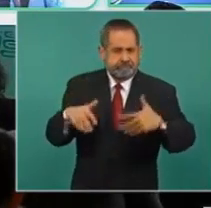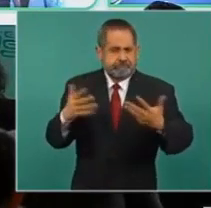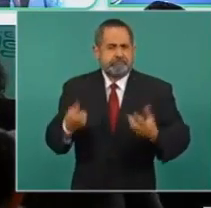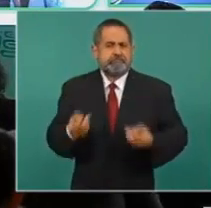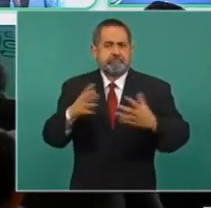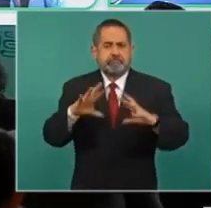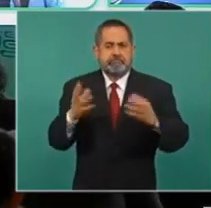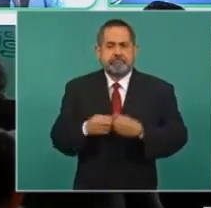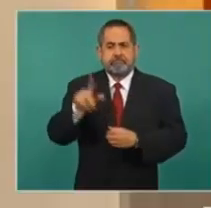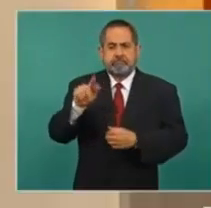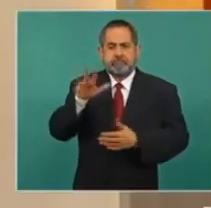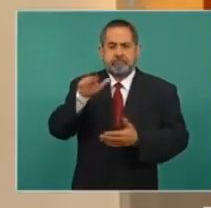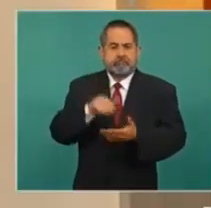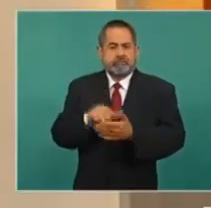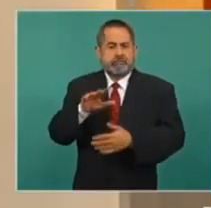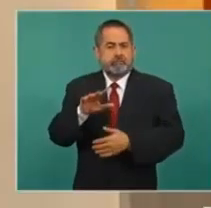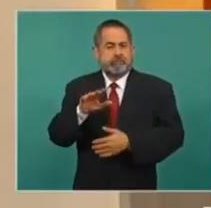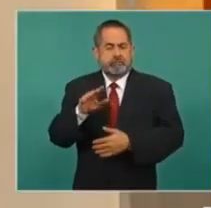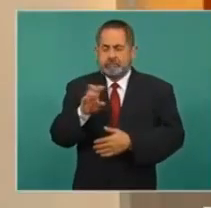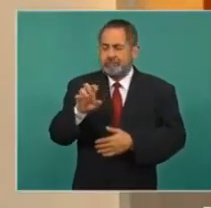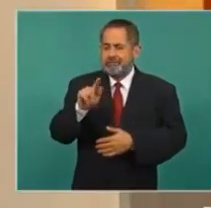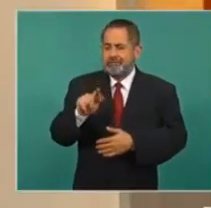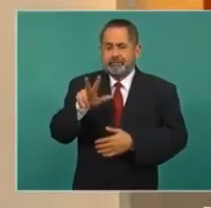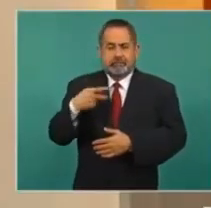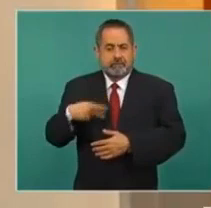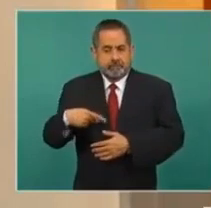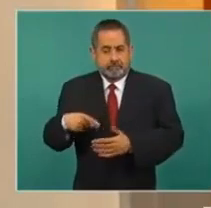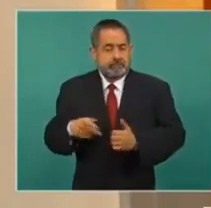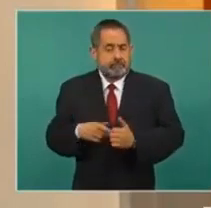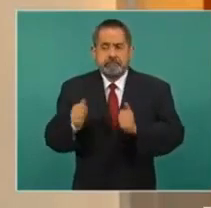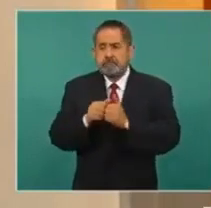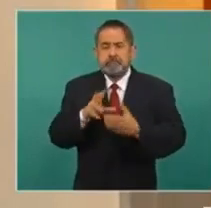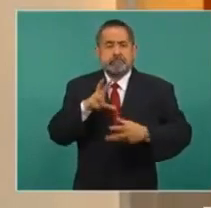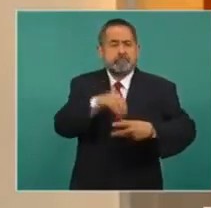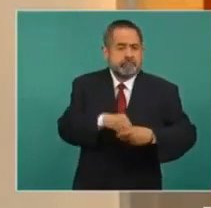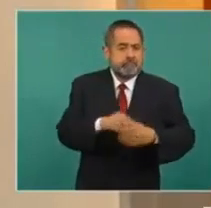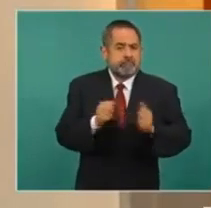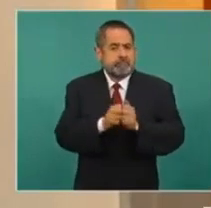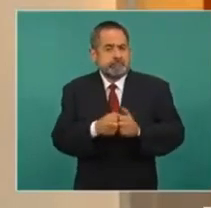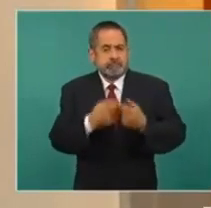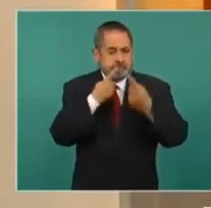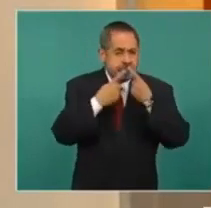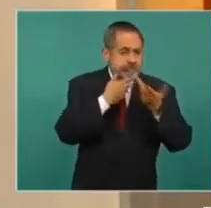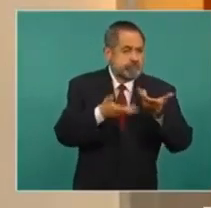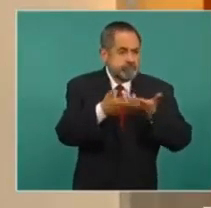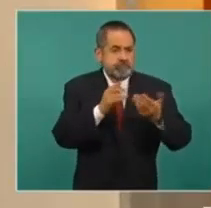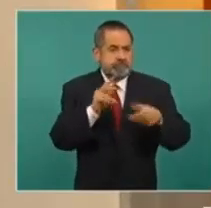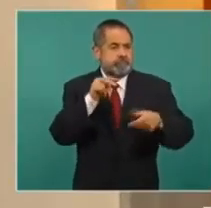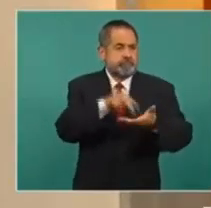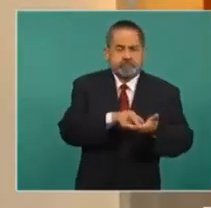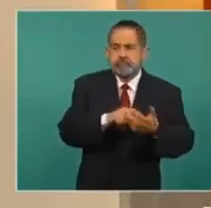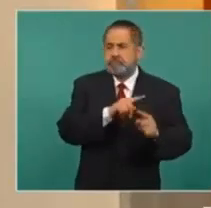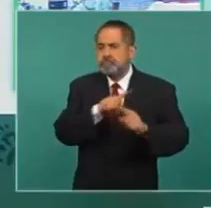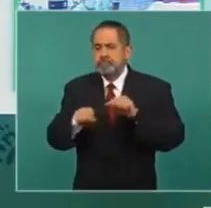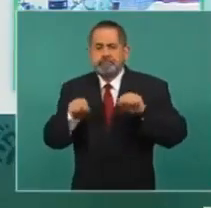.488 hombres realizando o participando en mesas de seguridad a nivel nacional, estatales y